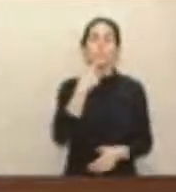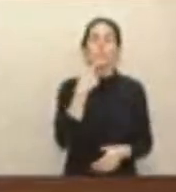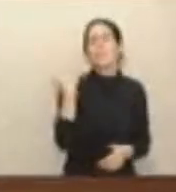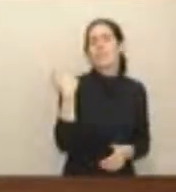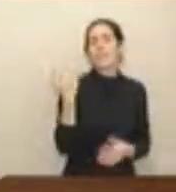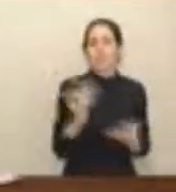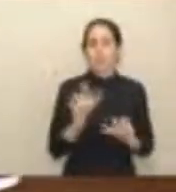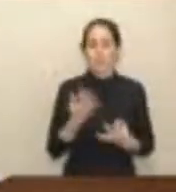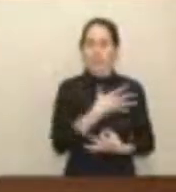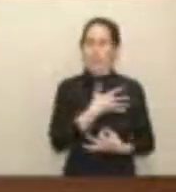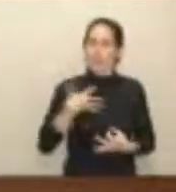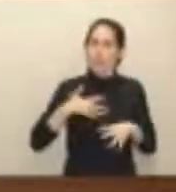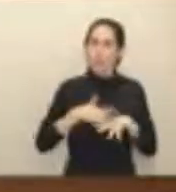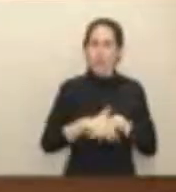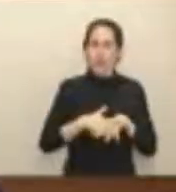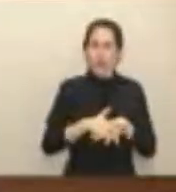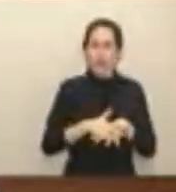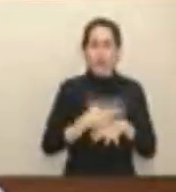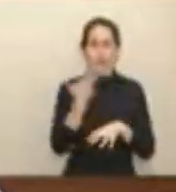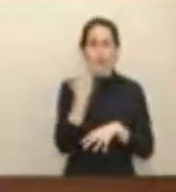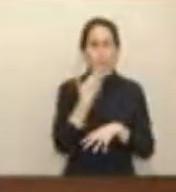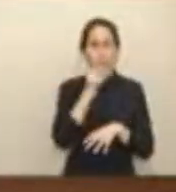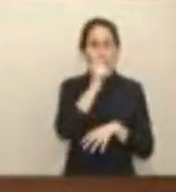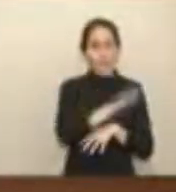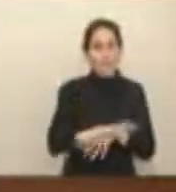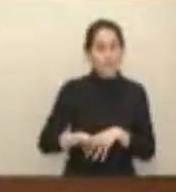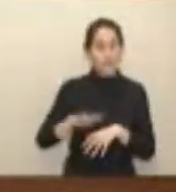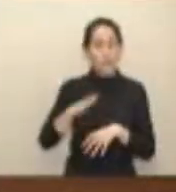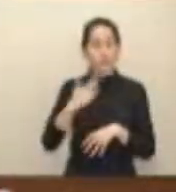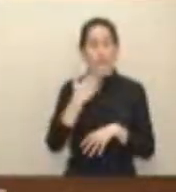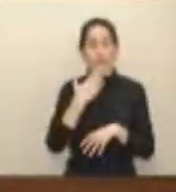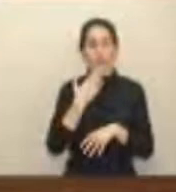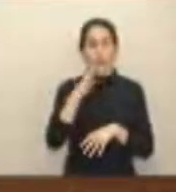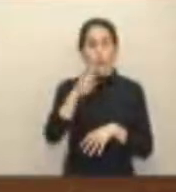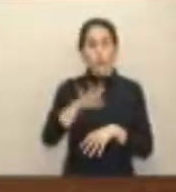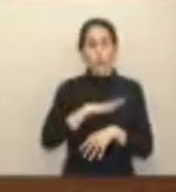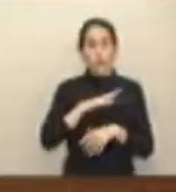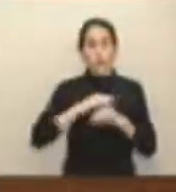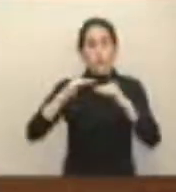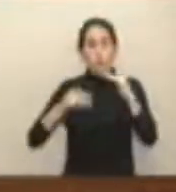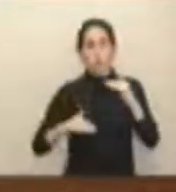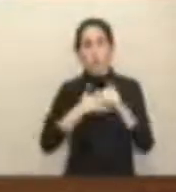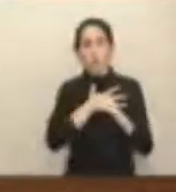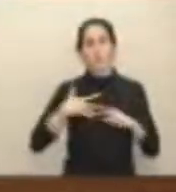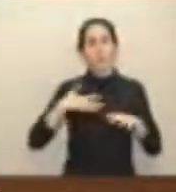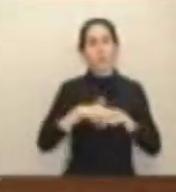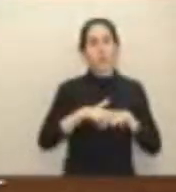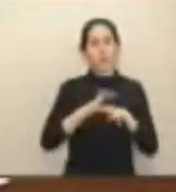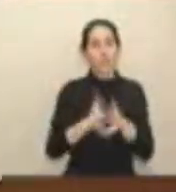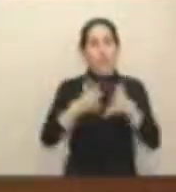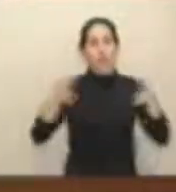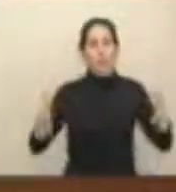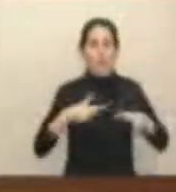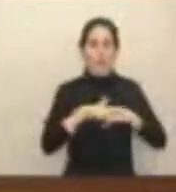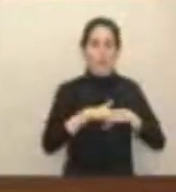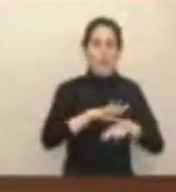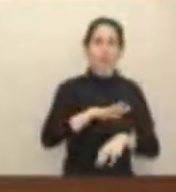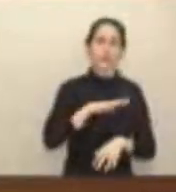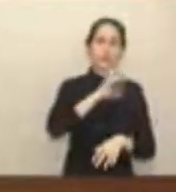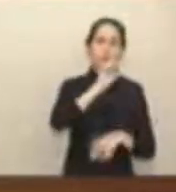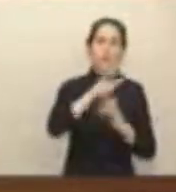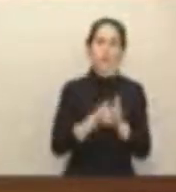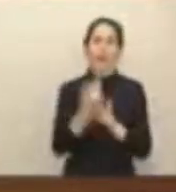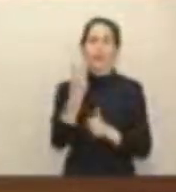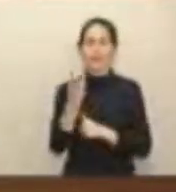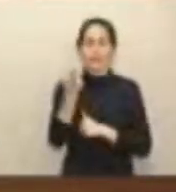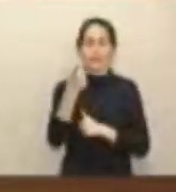la ampliación de la red de escuelas para niños menores de 4 años, la red de 0 a 3, y el fomento de la